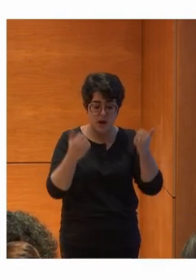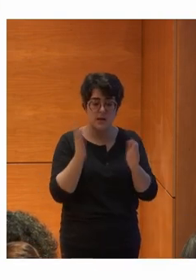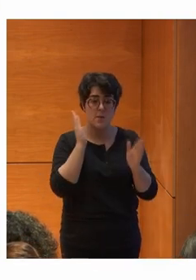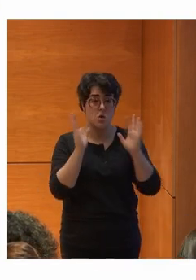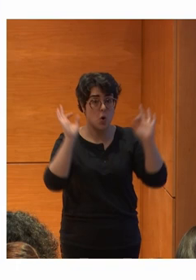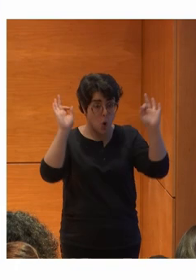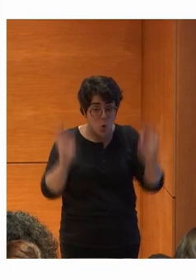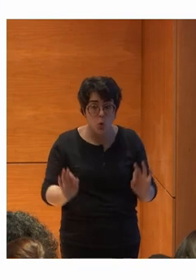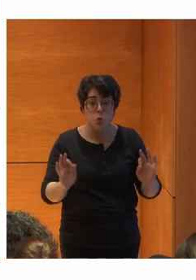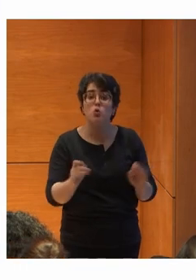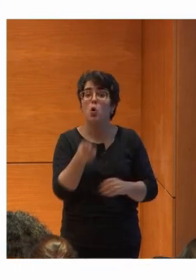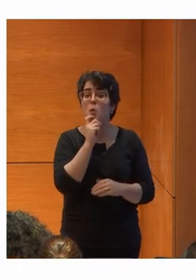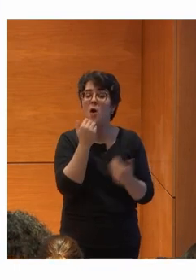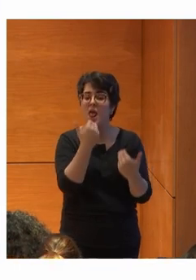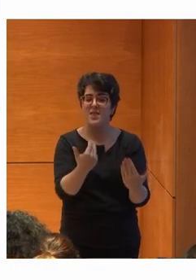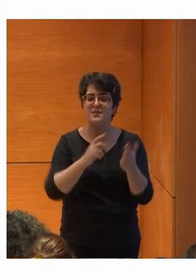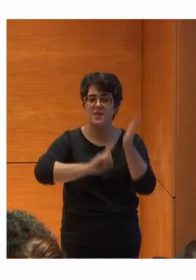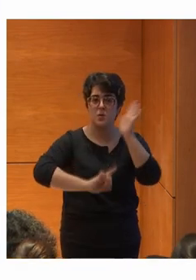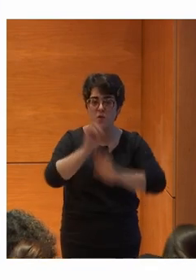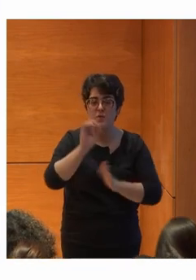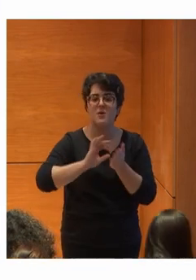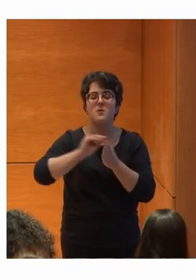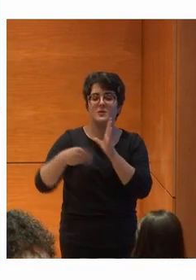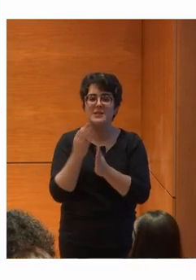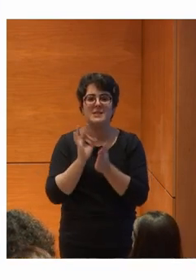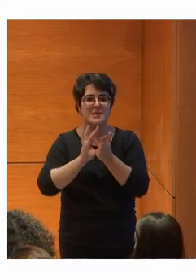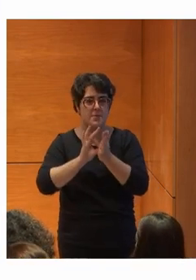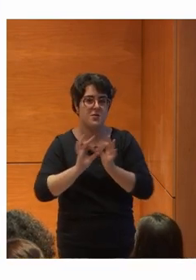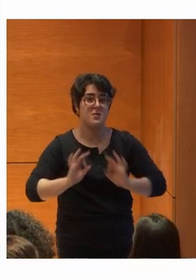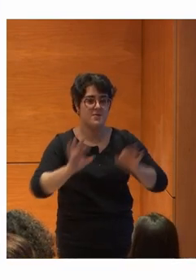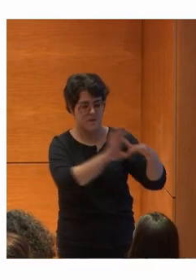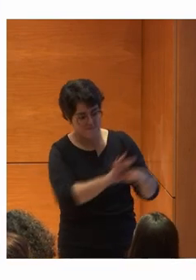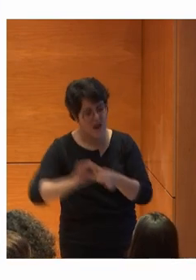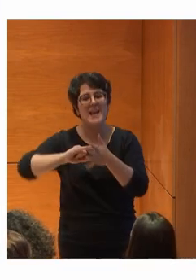todo sea A través de desarrollos Y productos Y servicios Tecnológicos